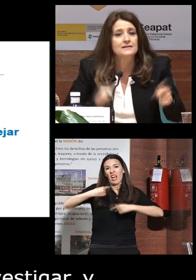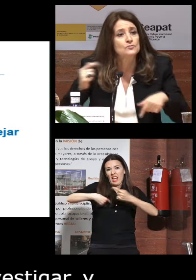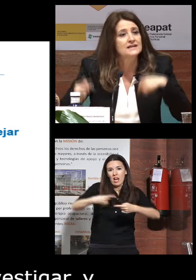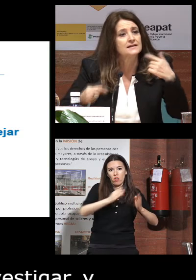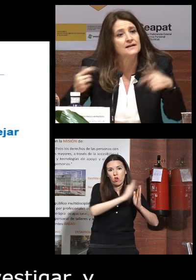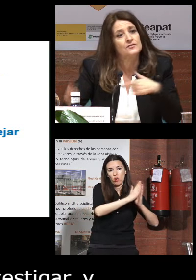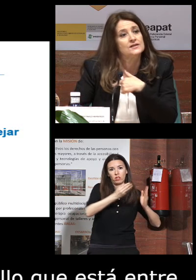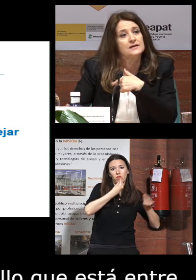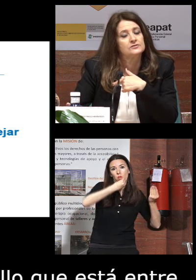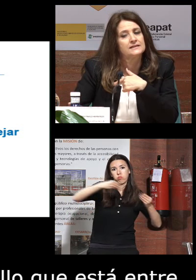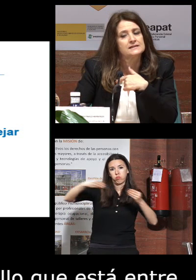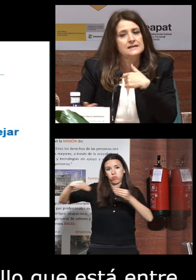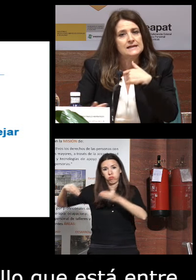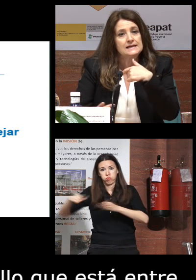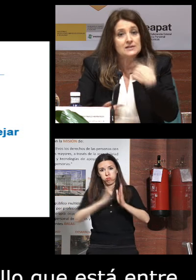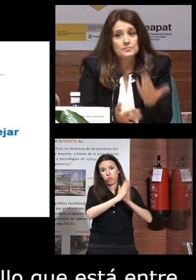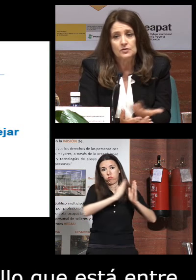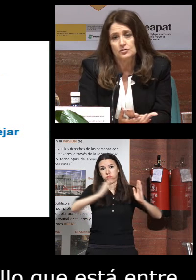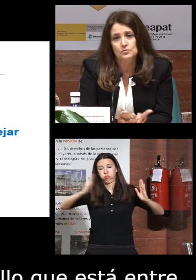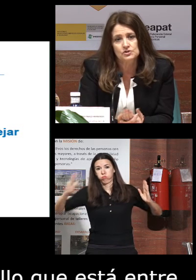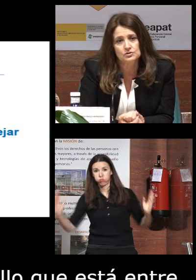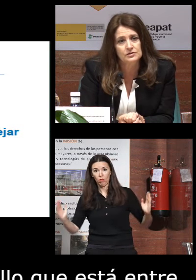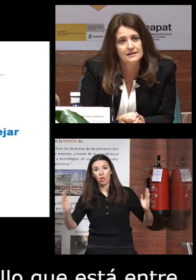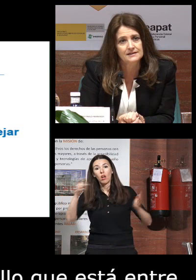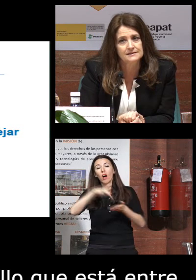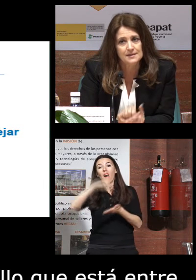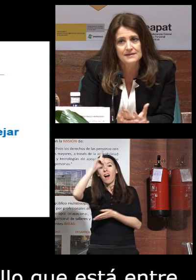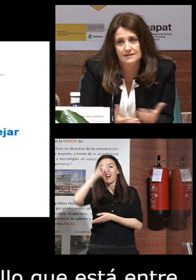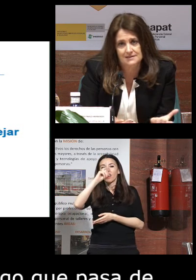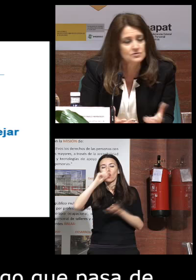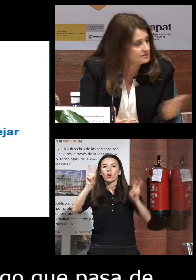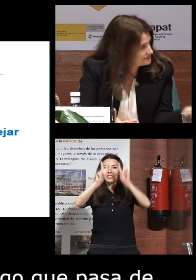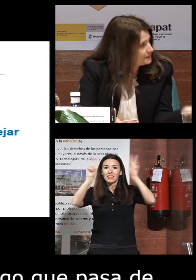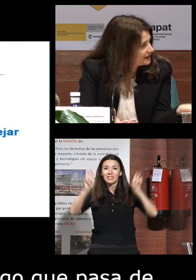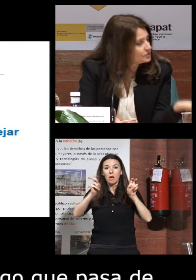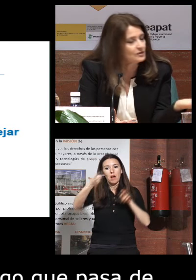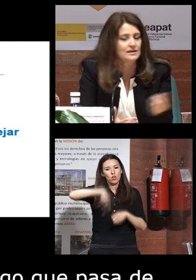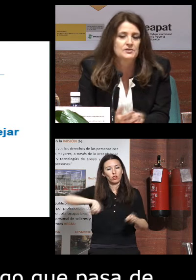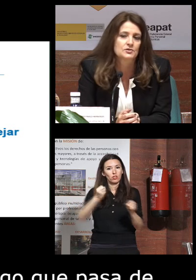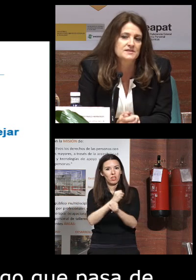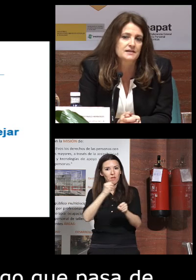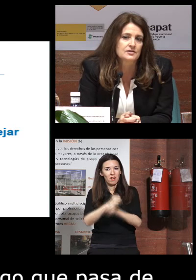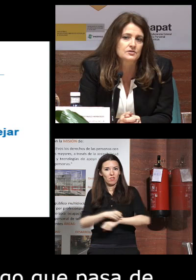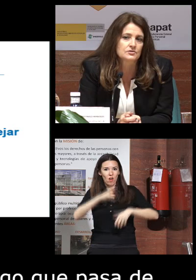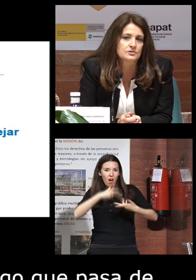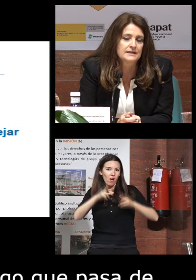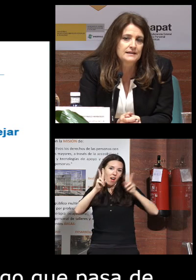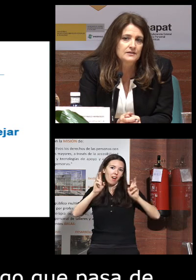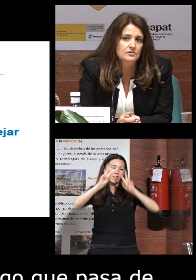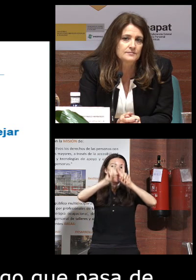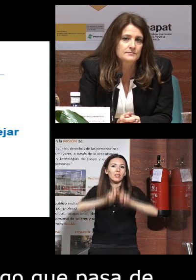pasa de unas generaciones a otras y esto me recordó mucho el tema en el que estamos trabajando ahora en el proyecto de investigación